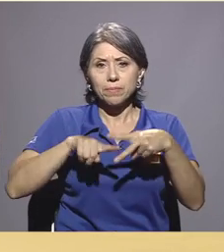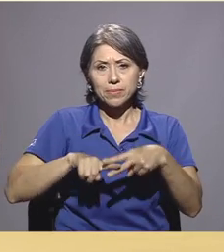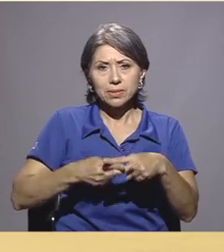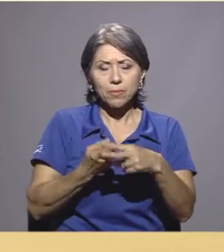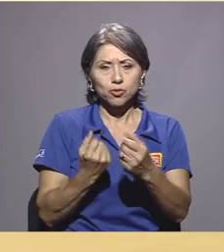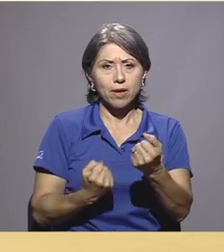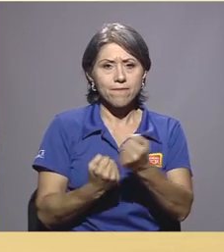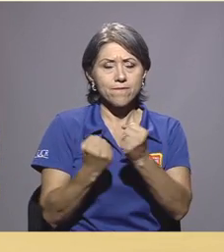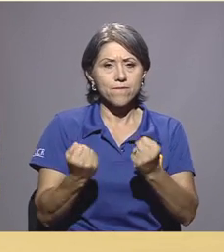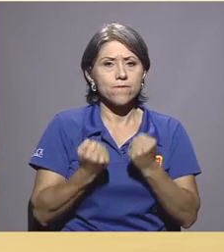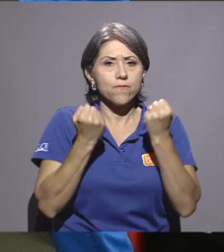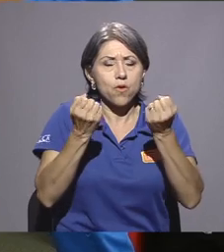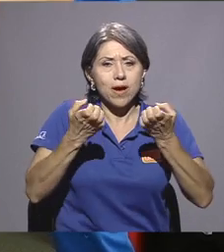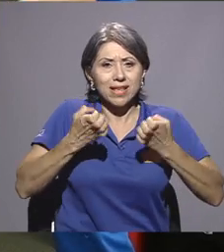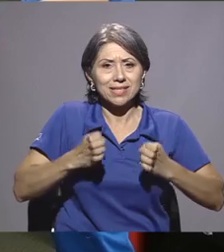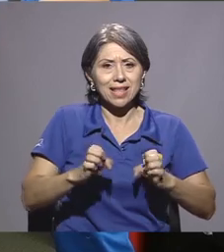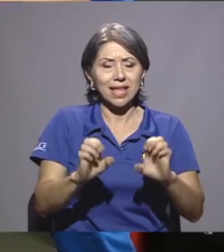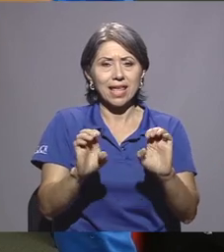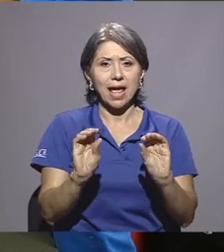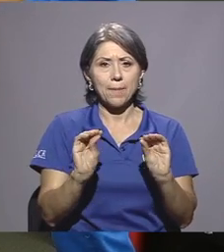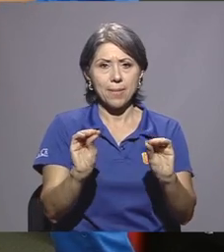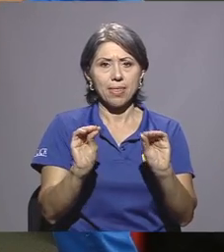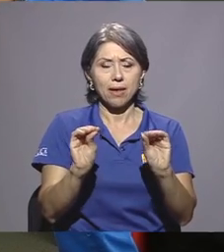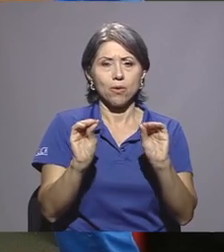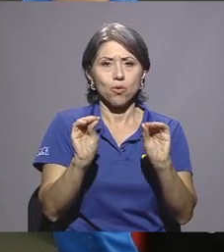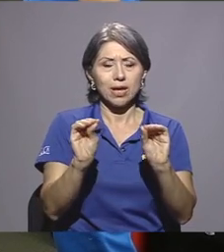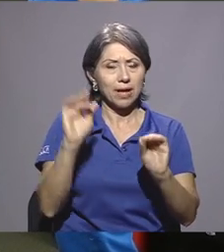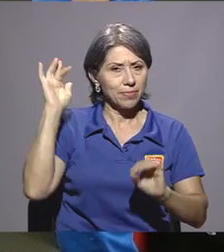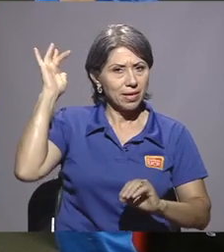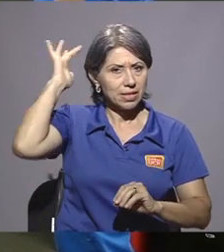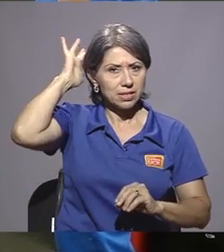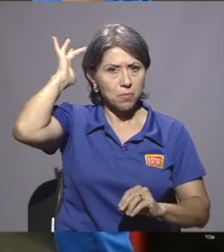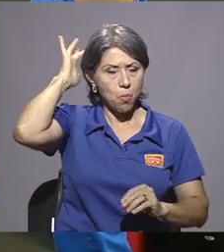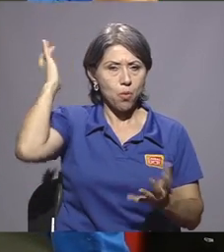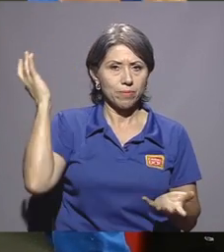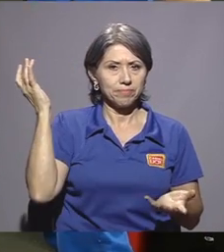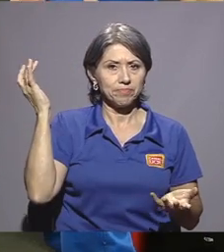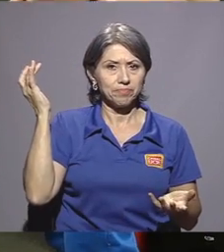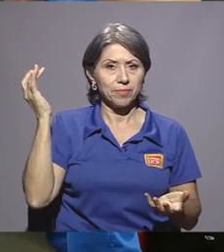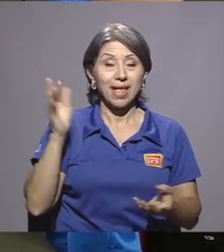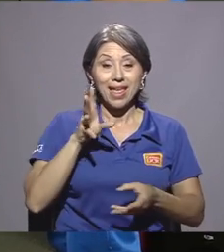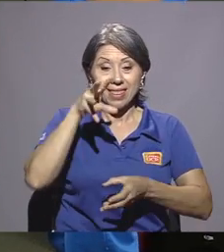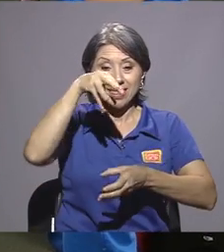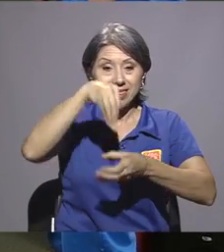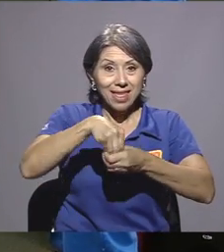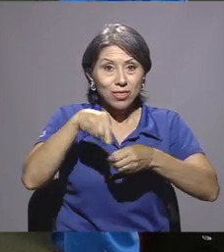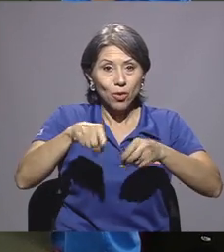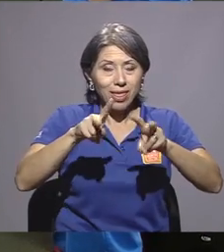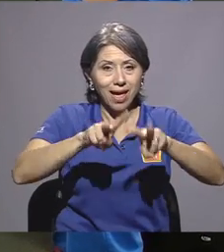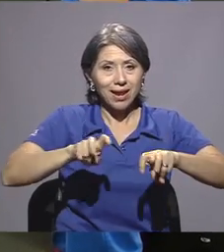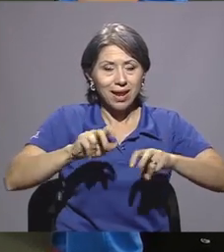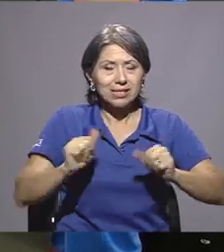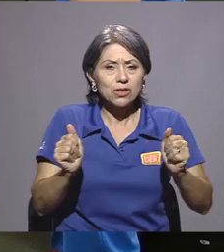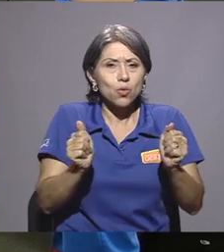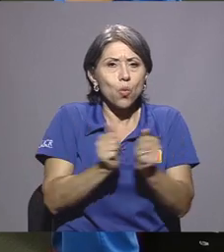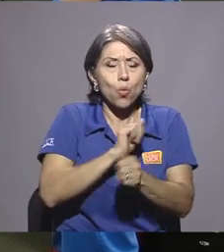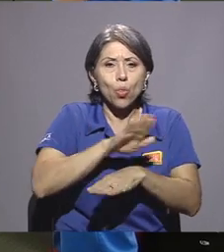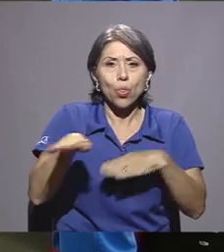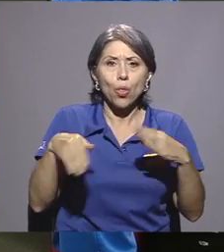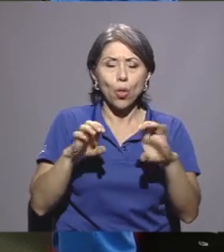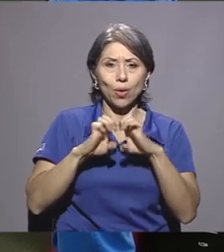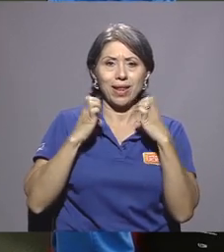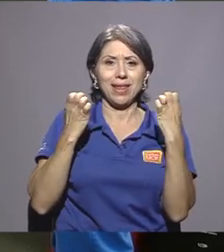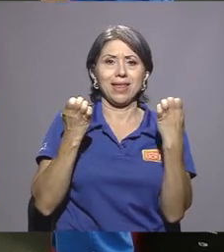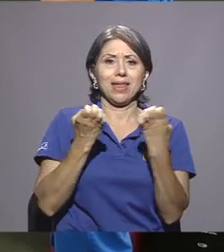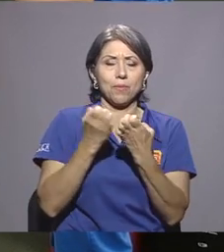fortalecer la estrategia pedagógica de la simulación en general. Dentro de este análisis que fue realizado en colaboración con todo el